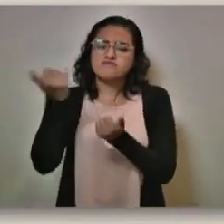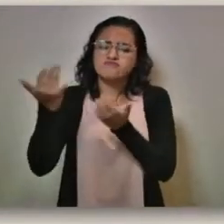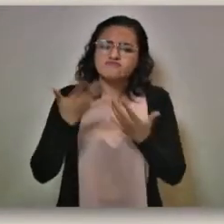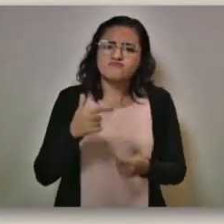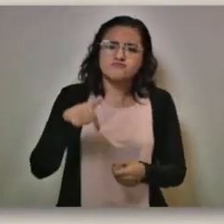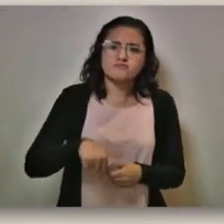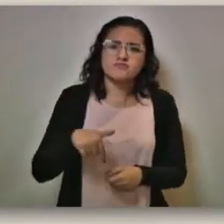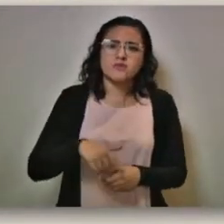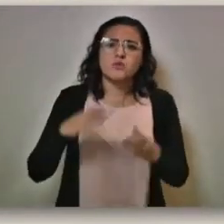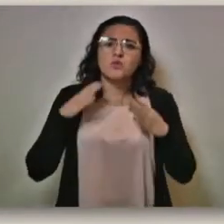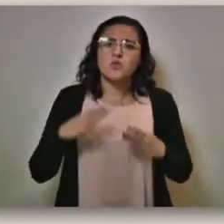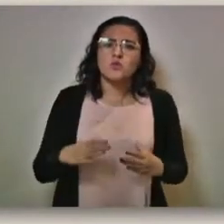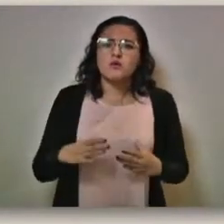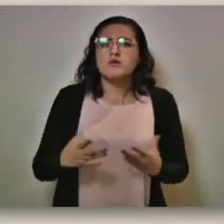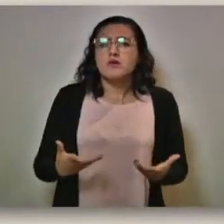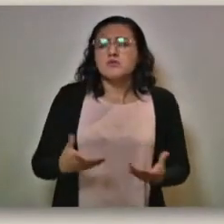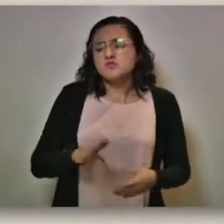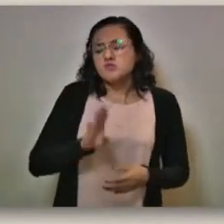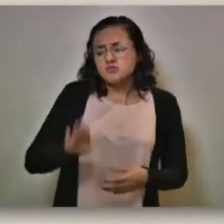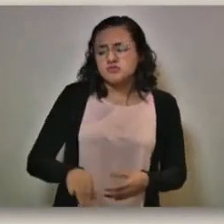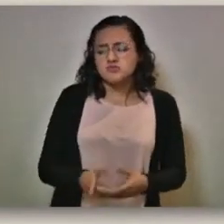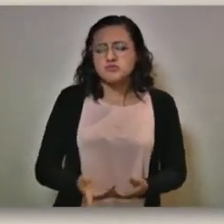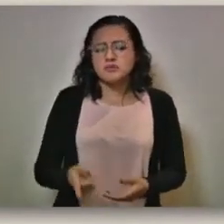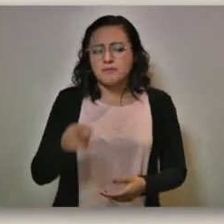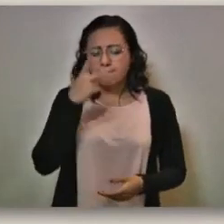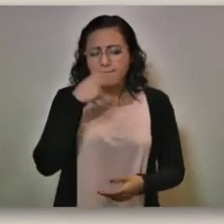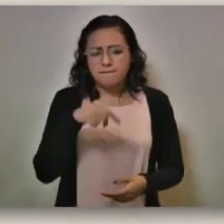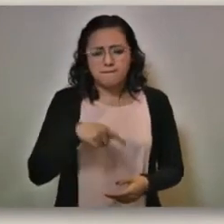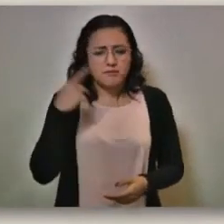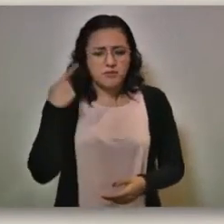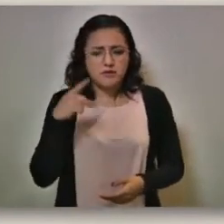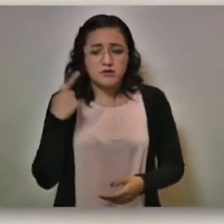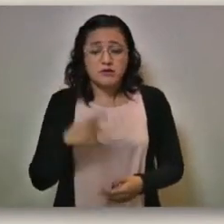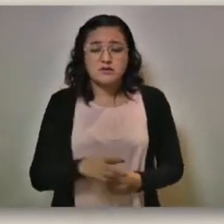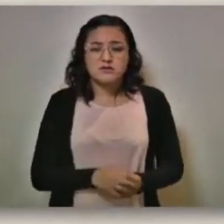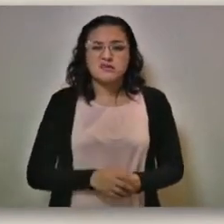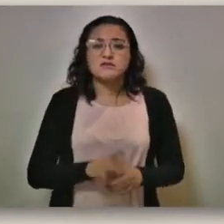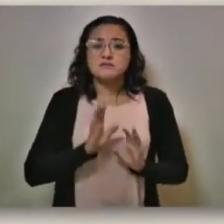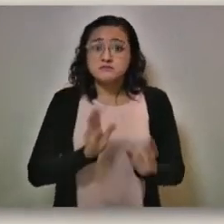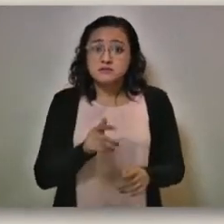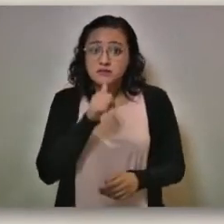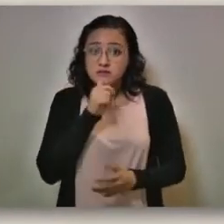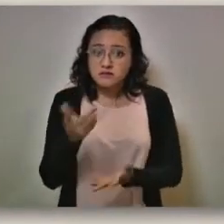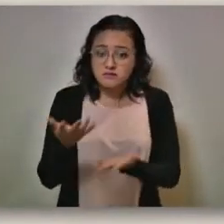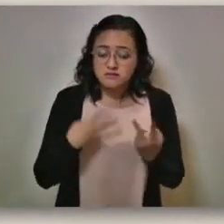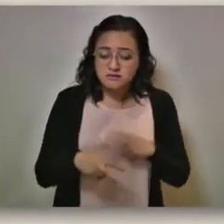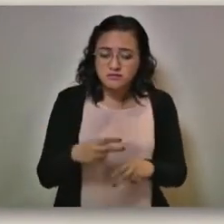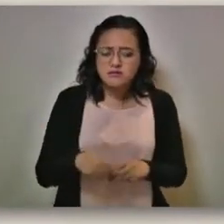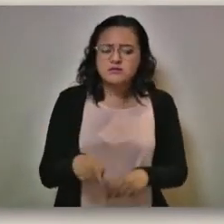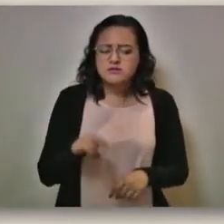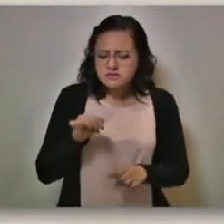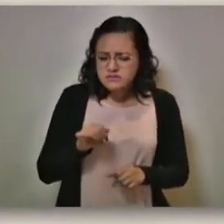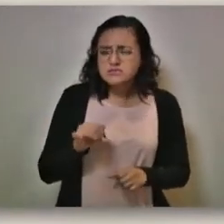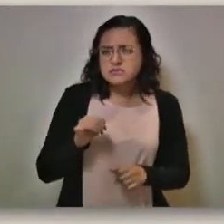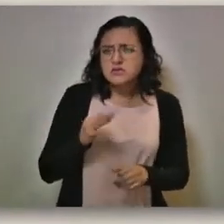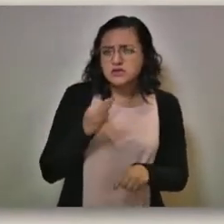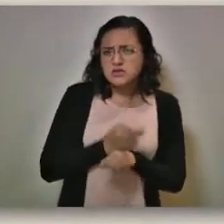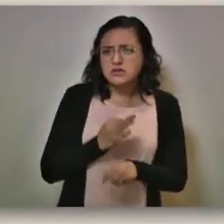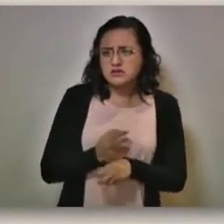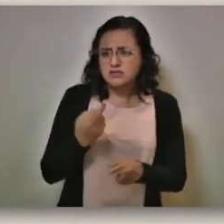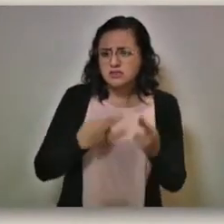cuerpos a México, a Puebla. Los están recibiendo, y si los están recibiendo,